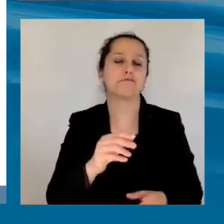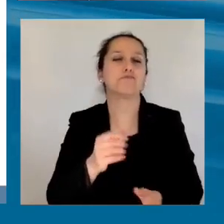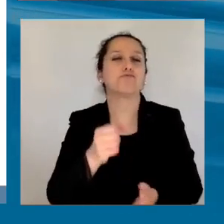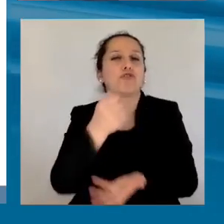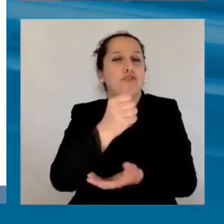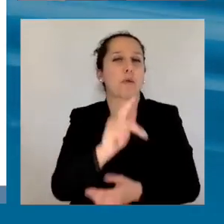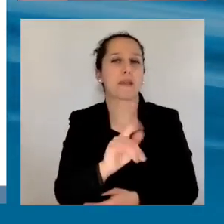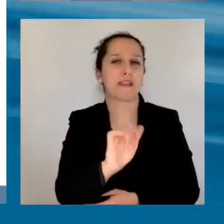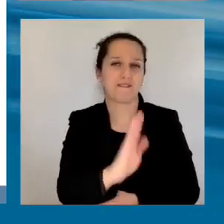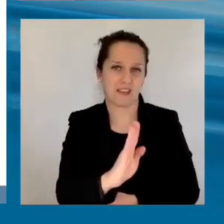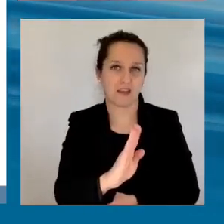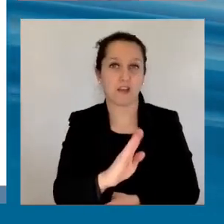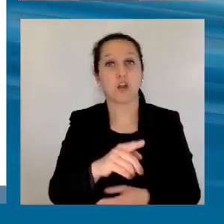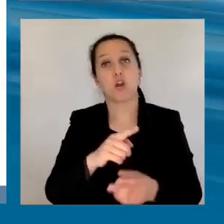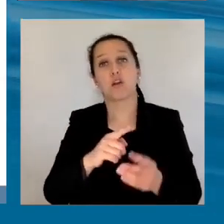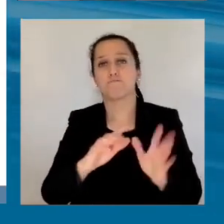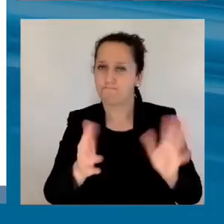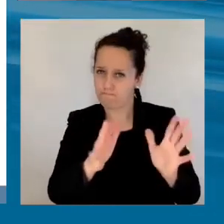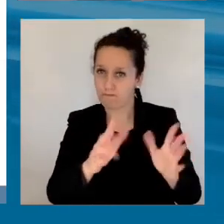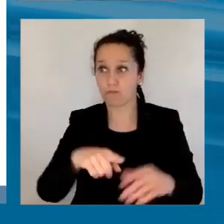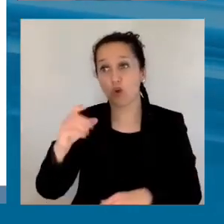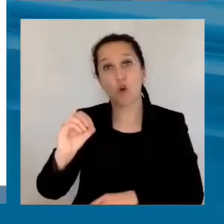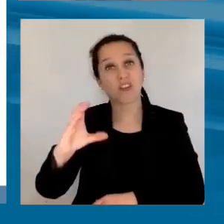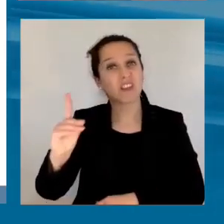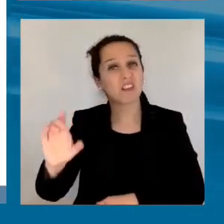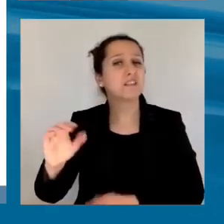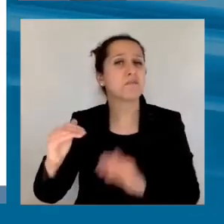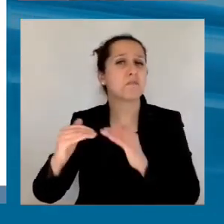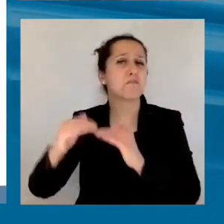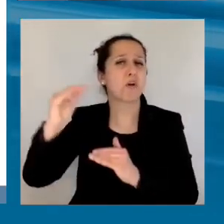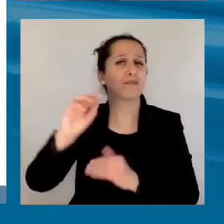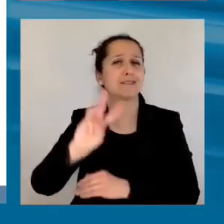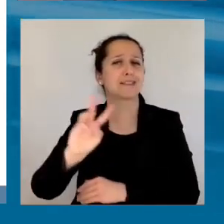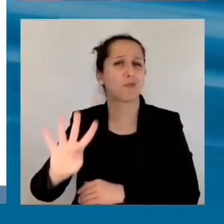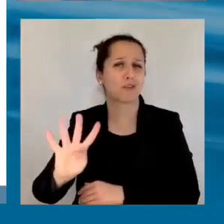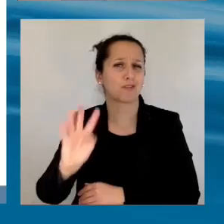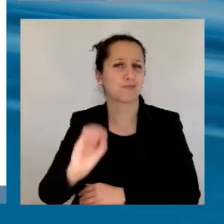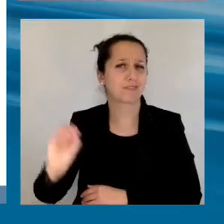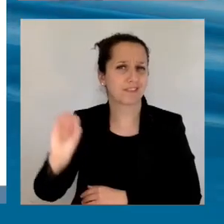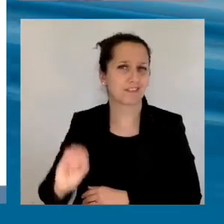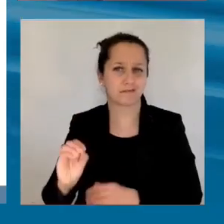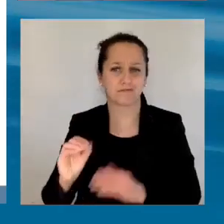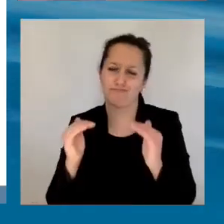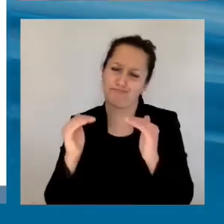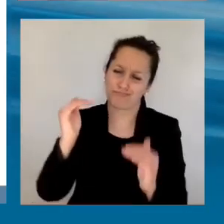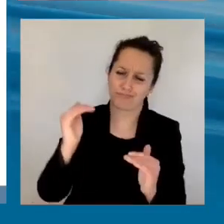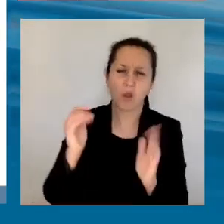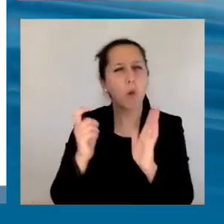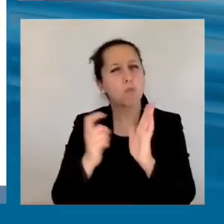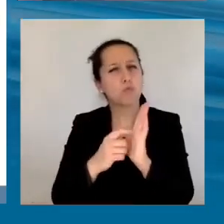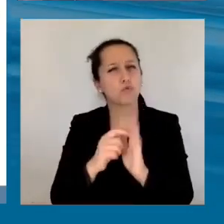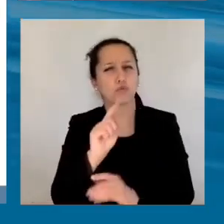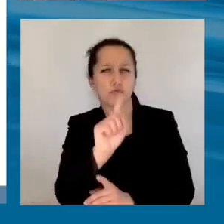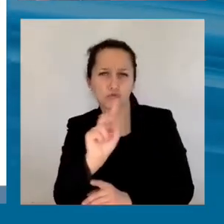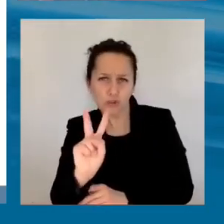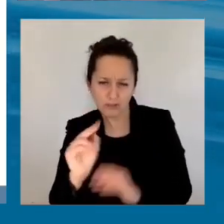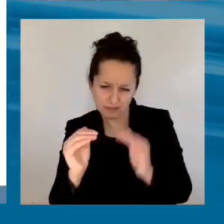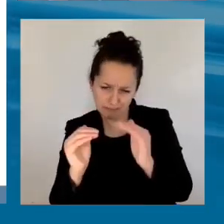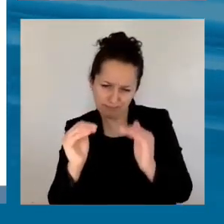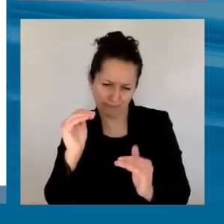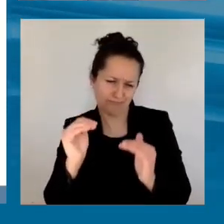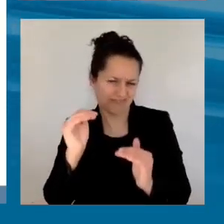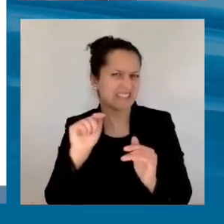tributarios, mientras que el promedio para la OCDE es 34. Es decir, hay unos 12 puntos de diferencia y ahí están